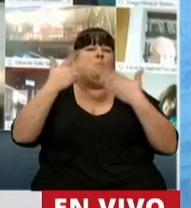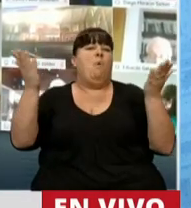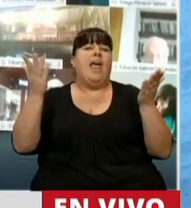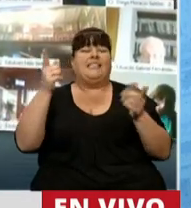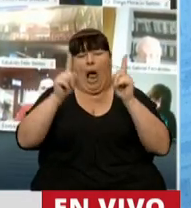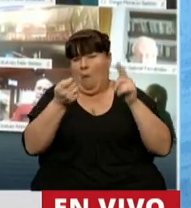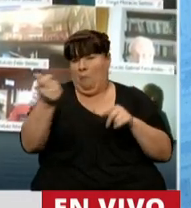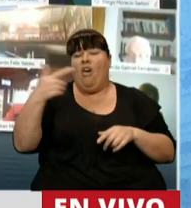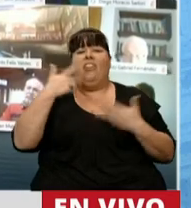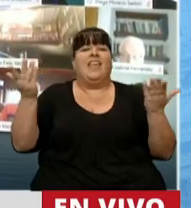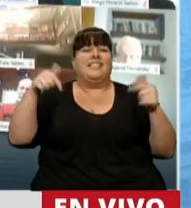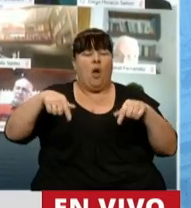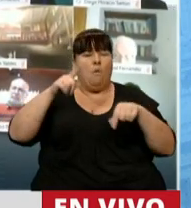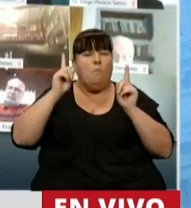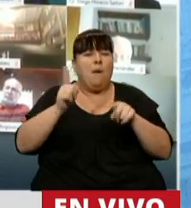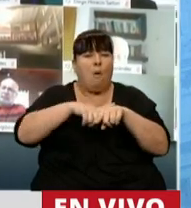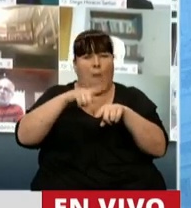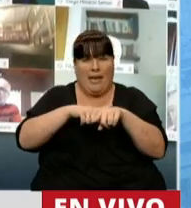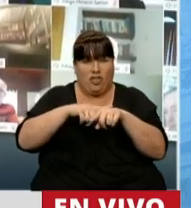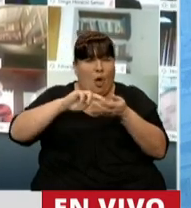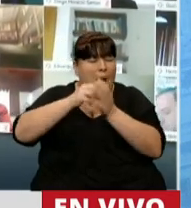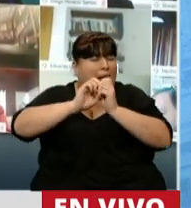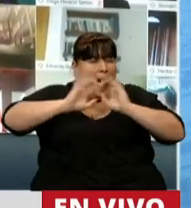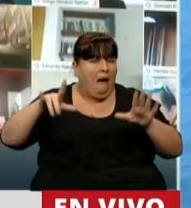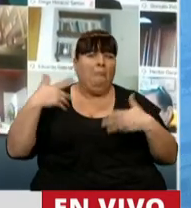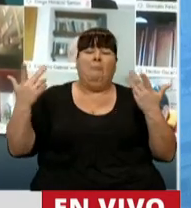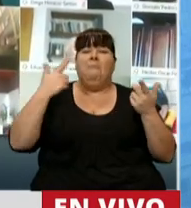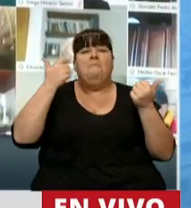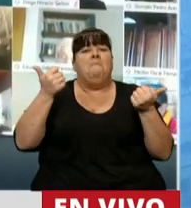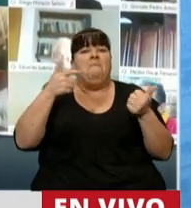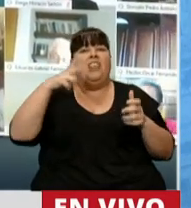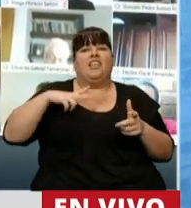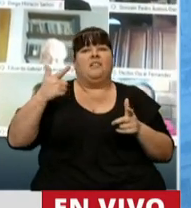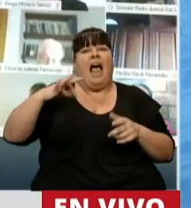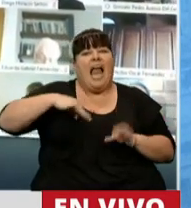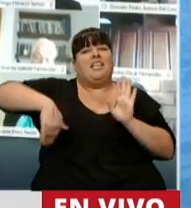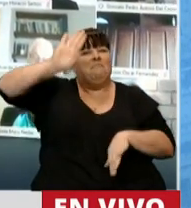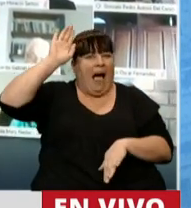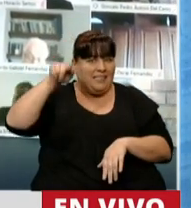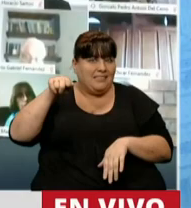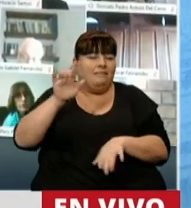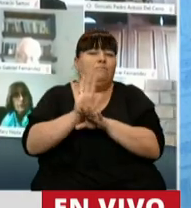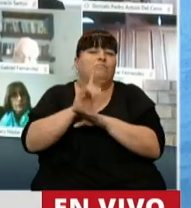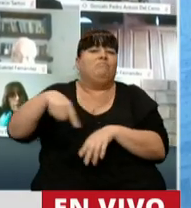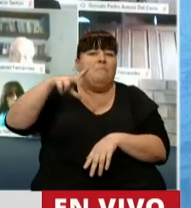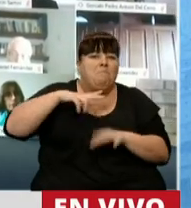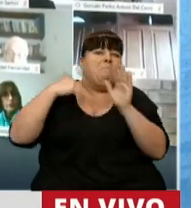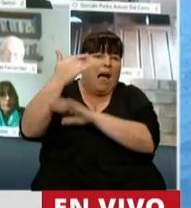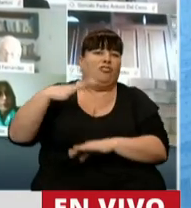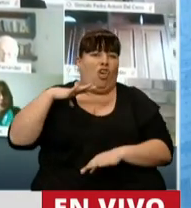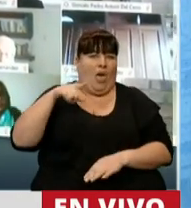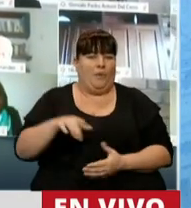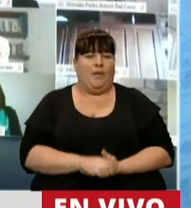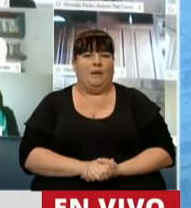como unos pocos, en el medio de esta monumental crisis, obtienen más ganancias que nunca y se convierten en más ricos que